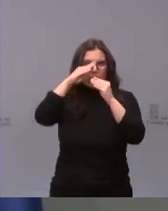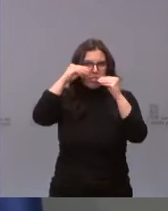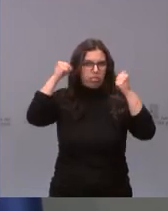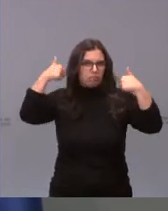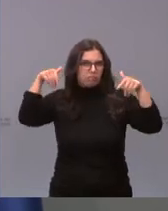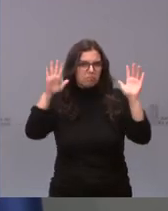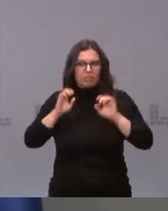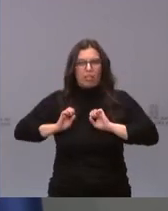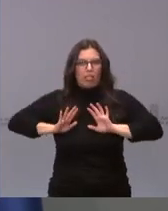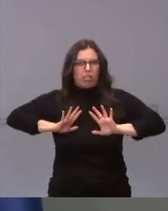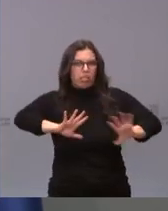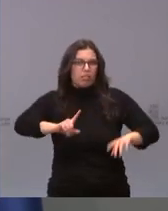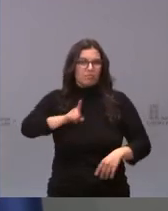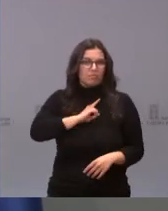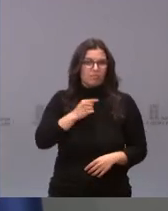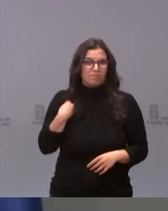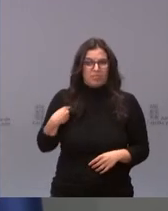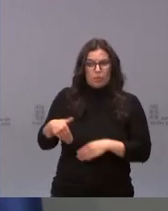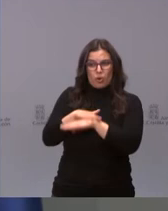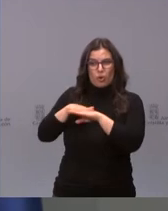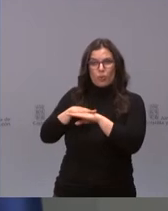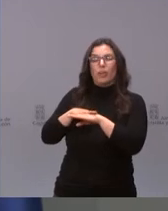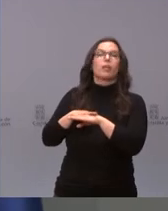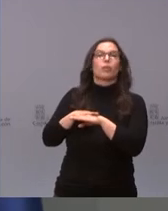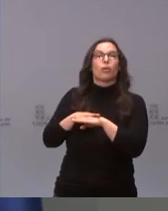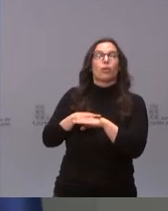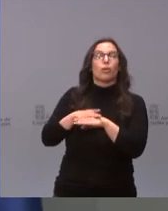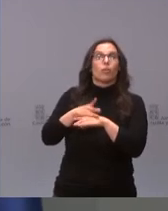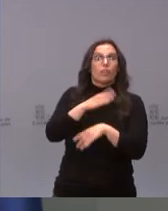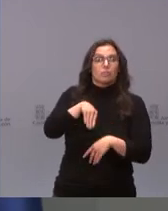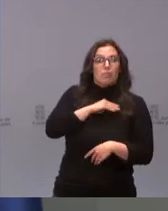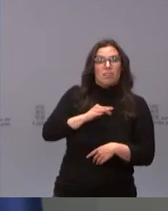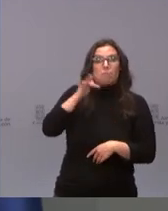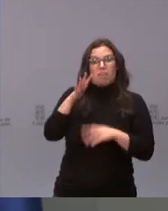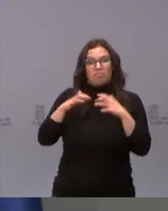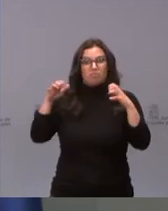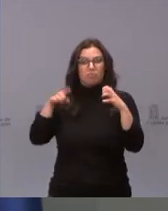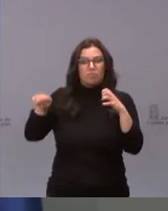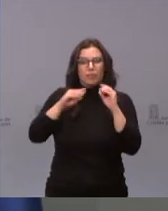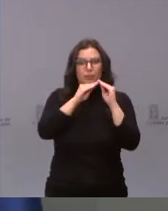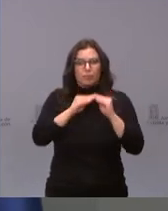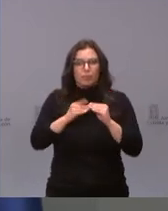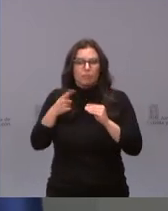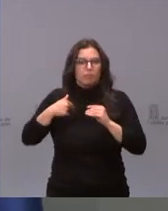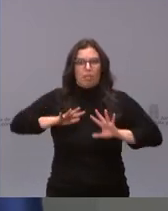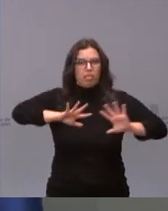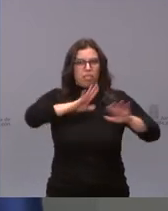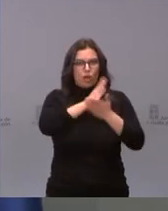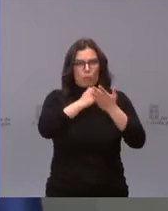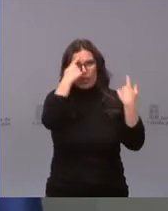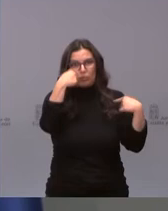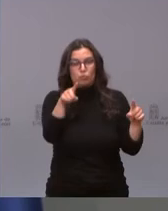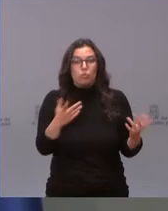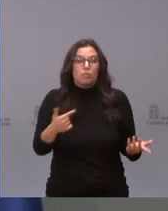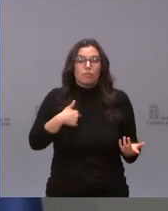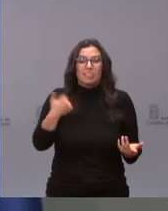el legislativo y el ejecutivo han dejado a las comunidades autónomas a este respecto. Es lamentable